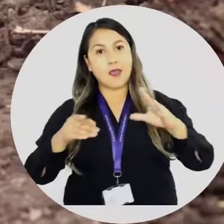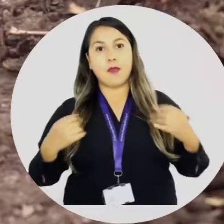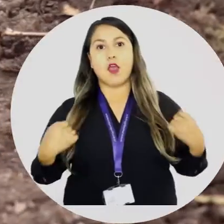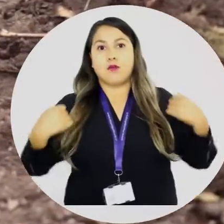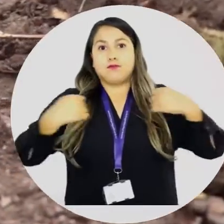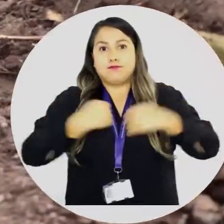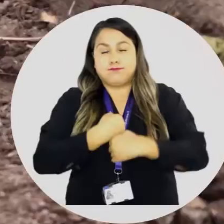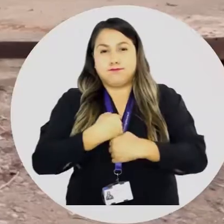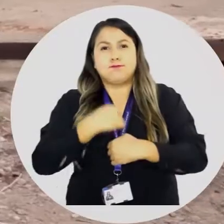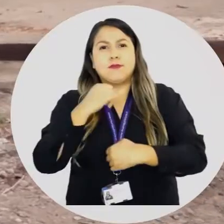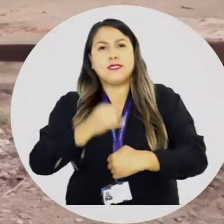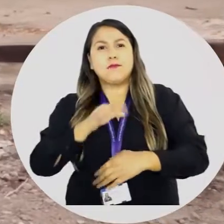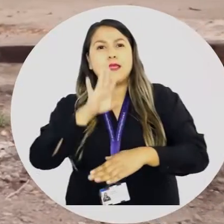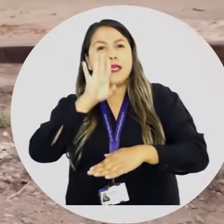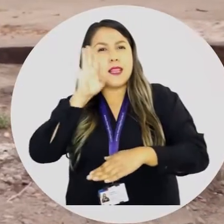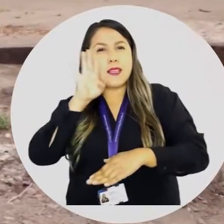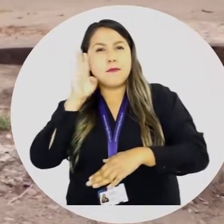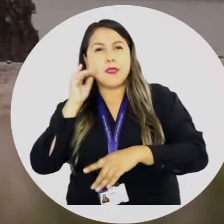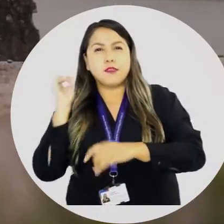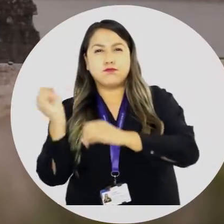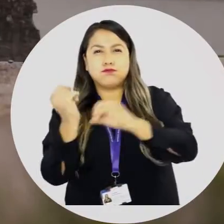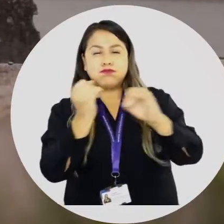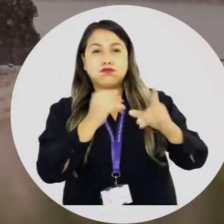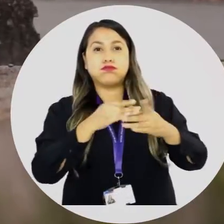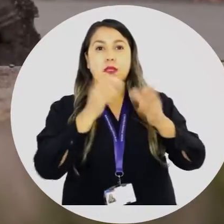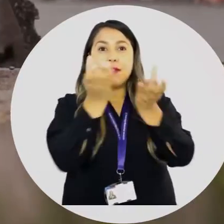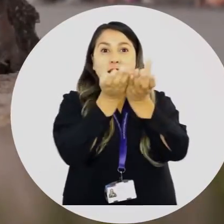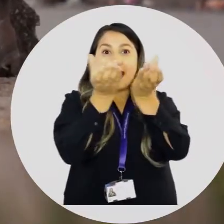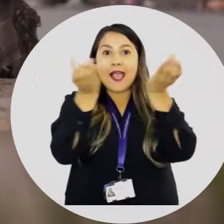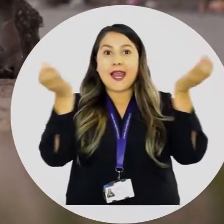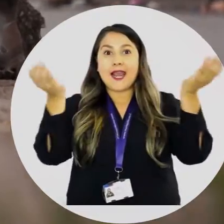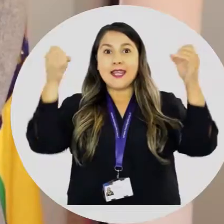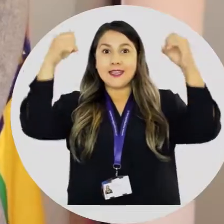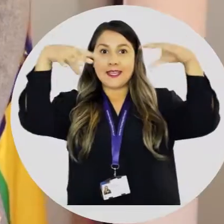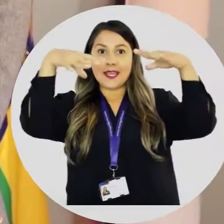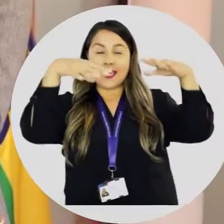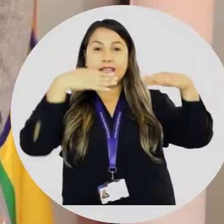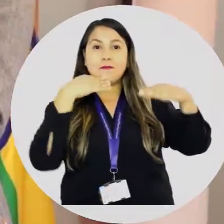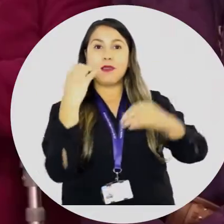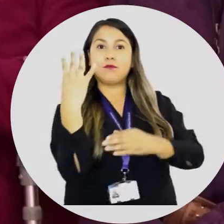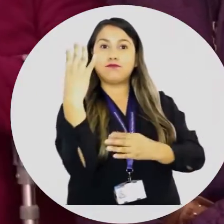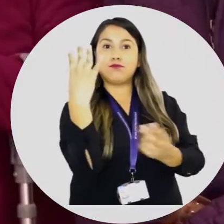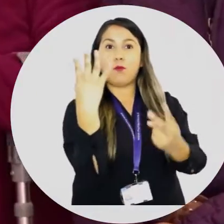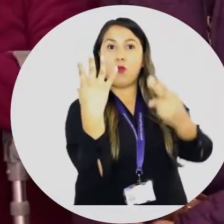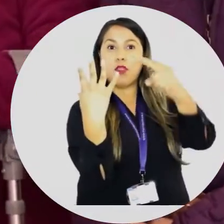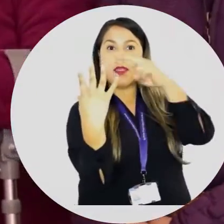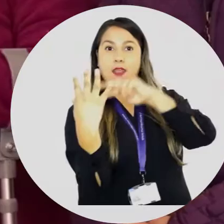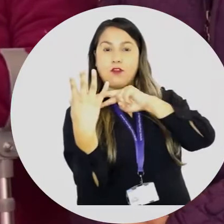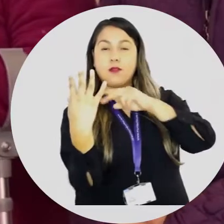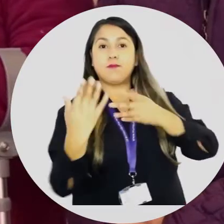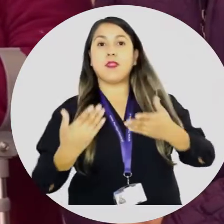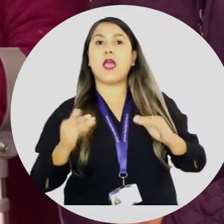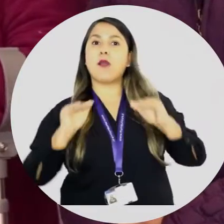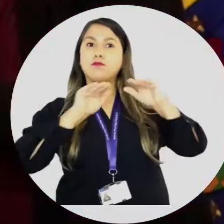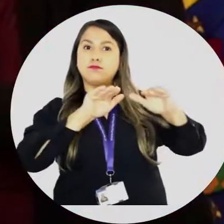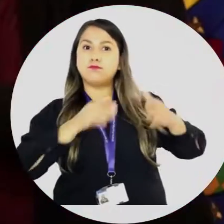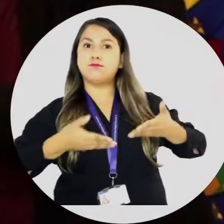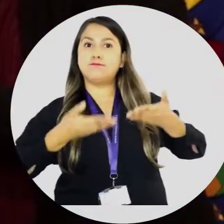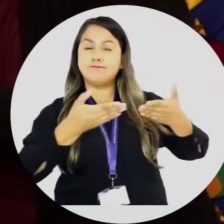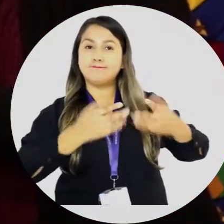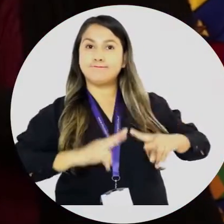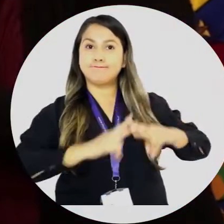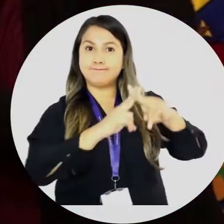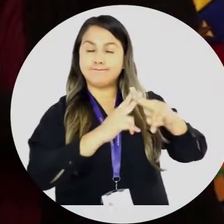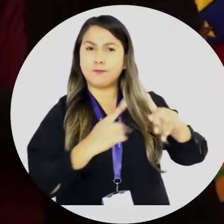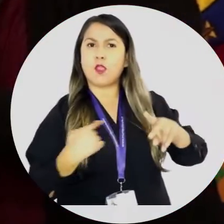abrigo, limpieza constante de sumideros, canaletas y poda de árboles. Apoyamos y le brindamos herramientas